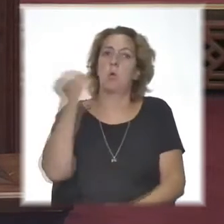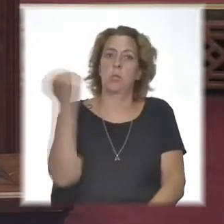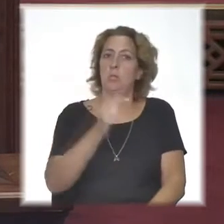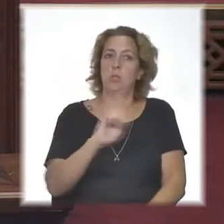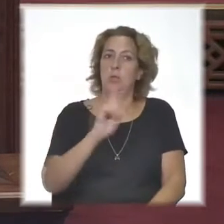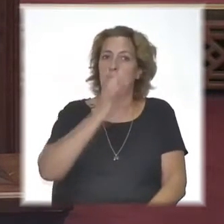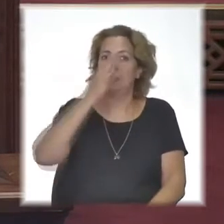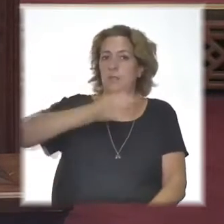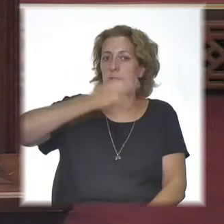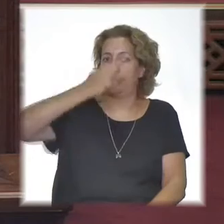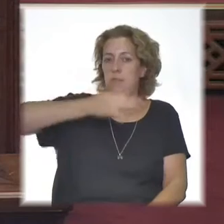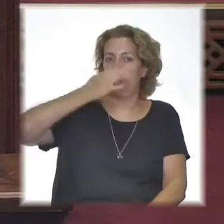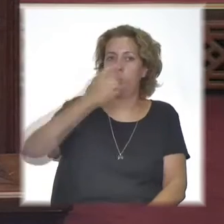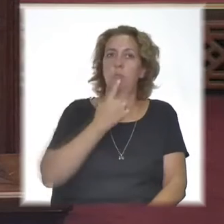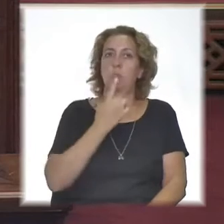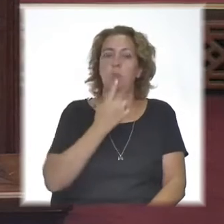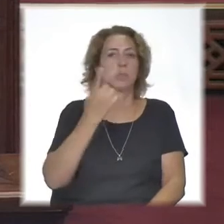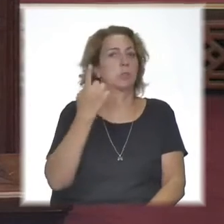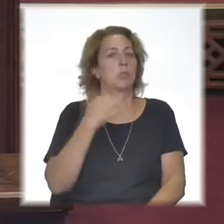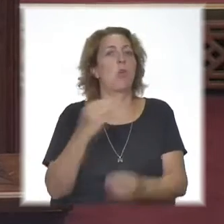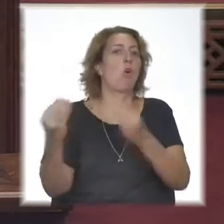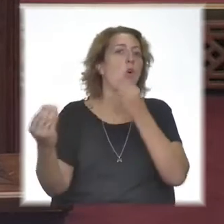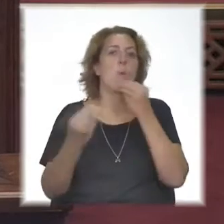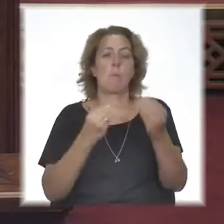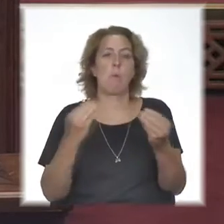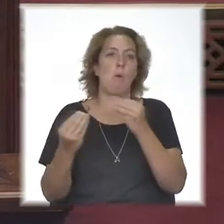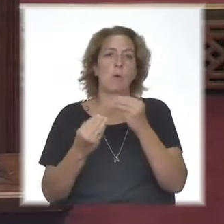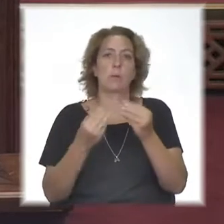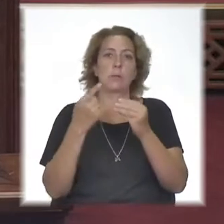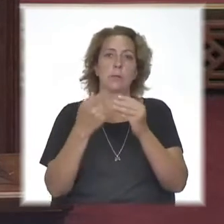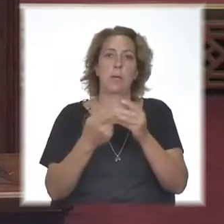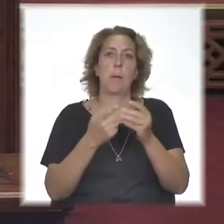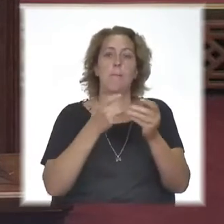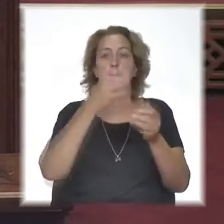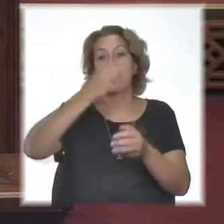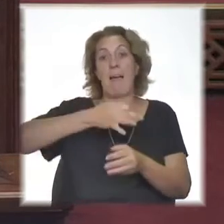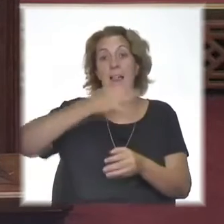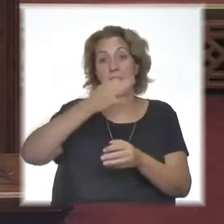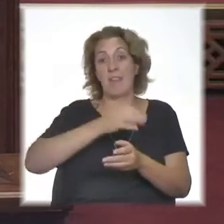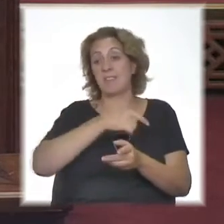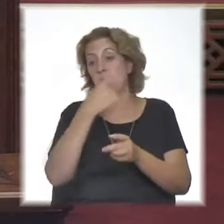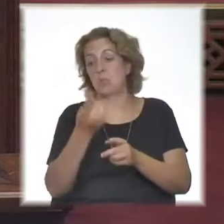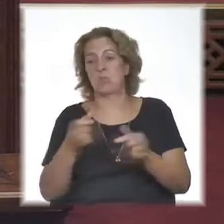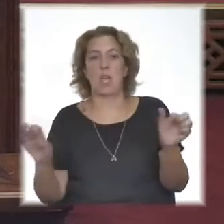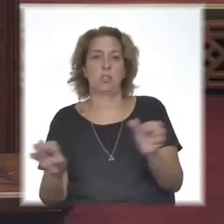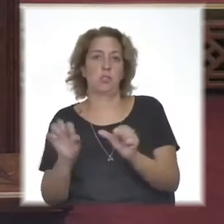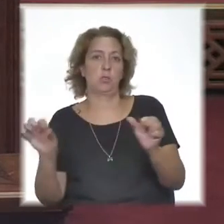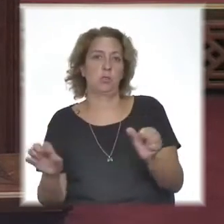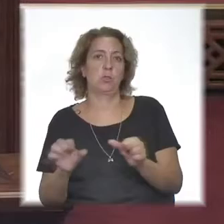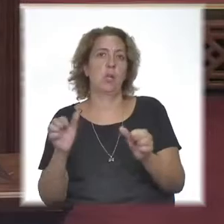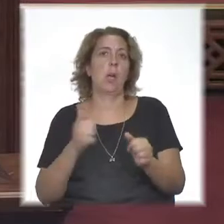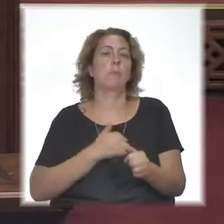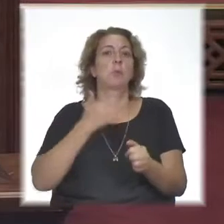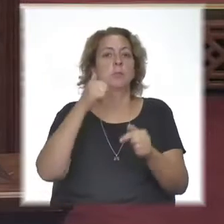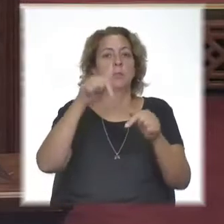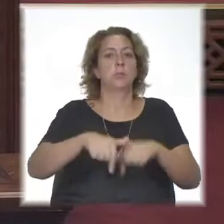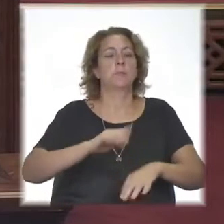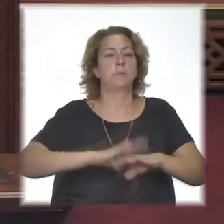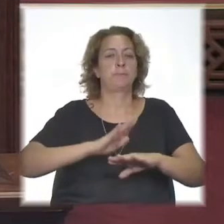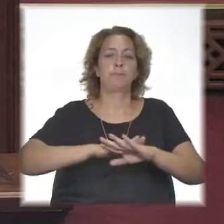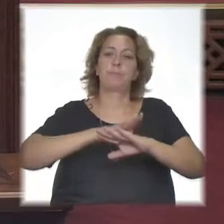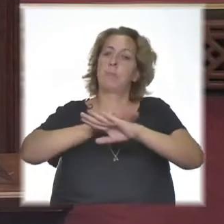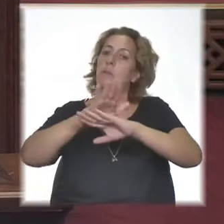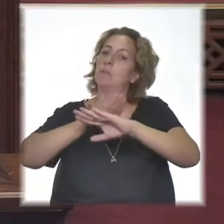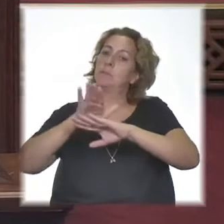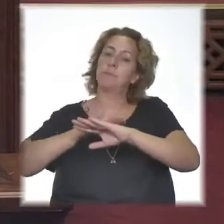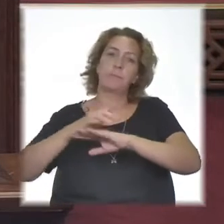los discursos políticos, sino cómo se encarnan las palabras en acciones. Aprovecho este momento para felicitar a mi partido